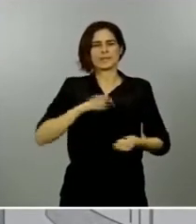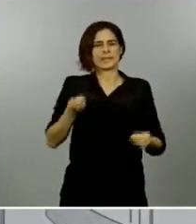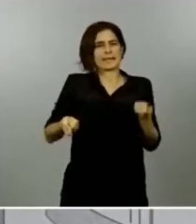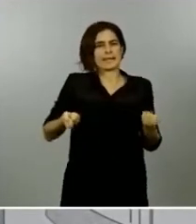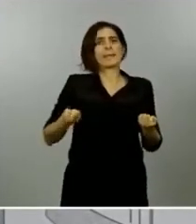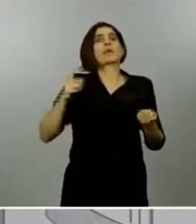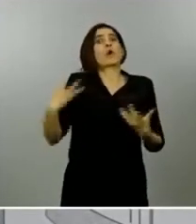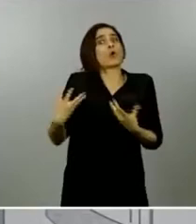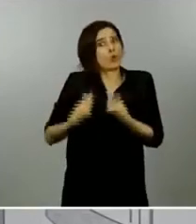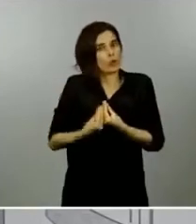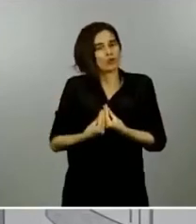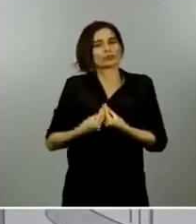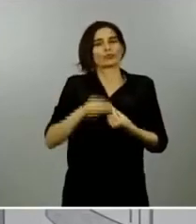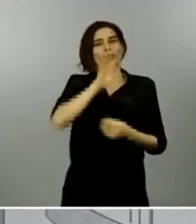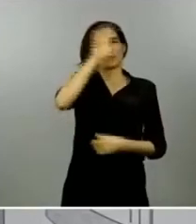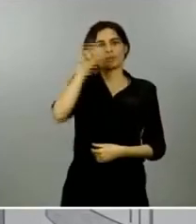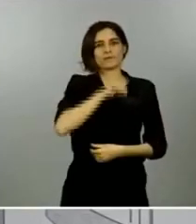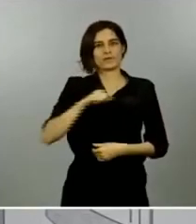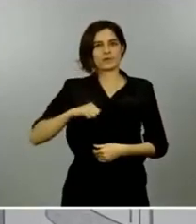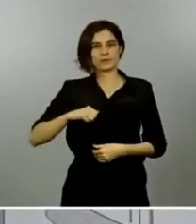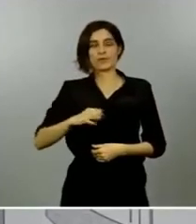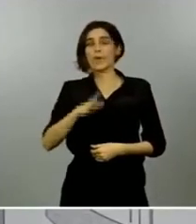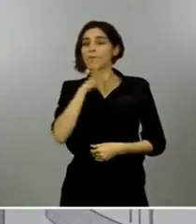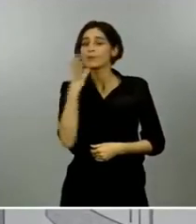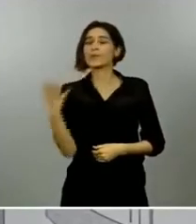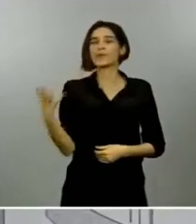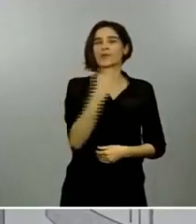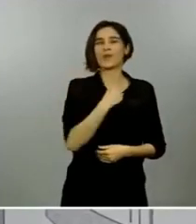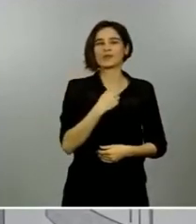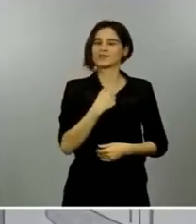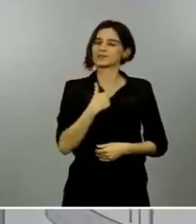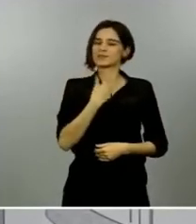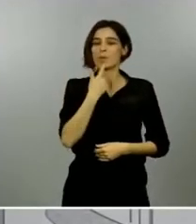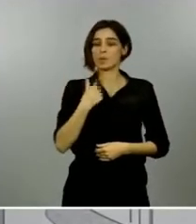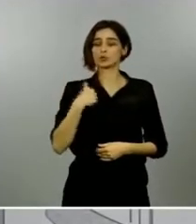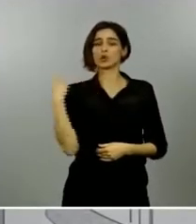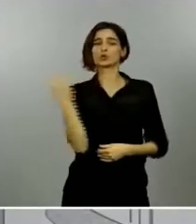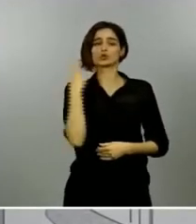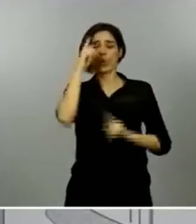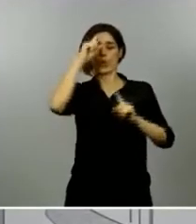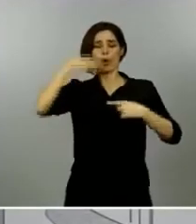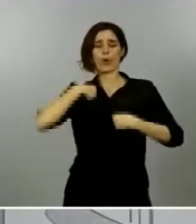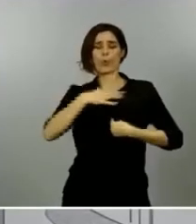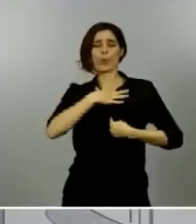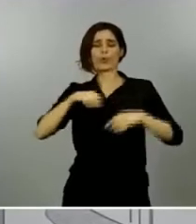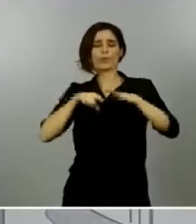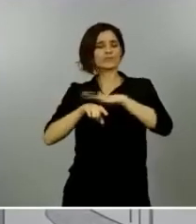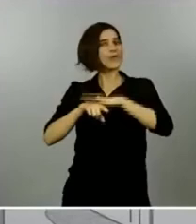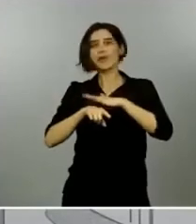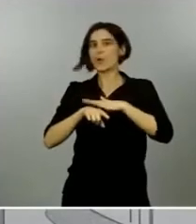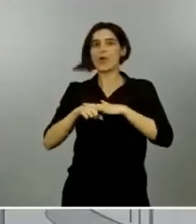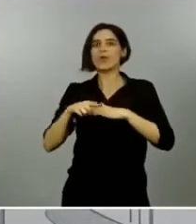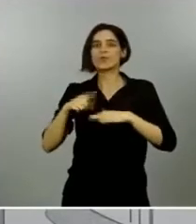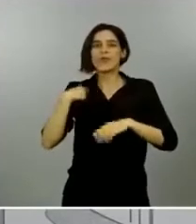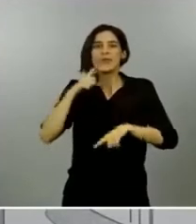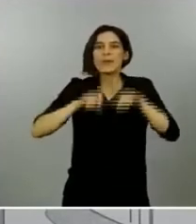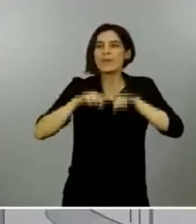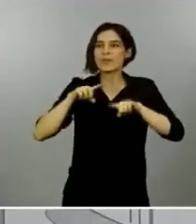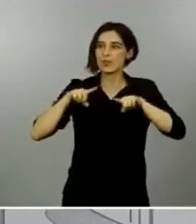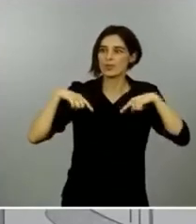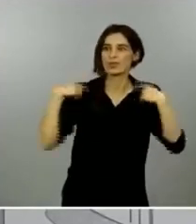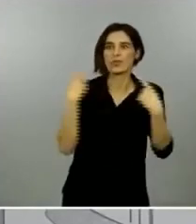interdependientes, todos dependemos de todos. El virus, como hemos dicho en muchas ocasiones, no se detiene en los lindes